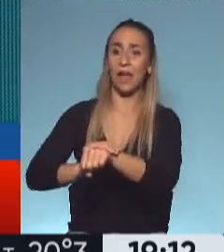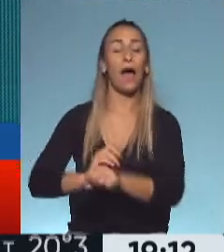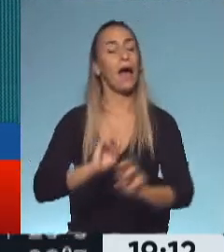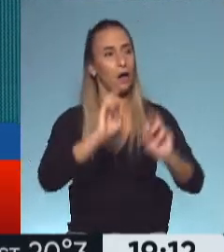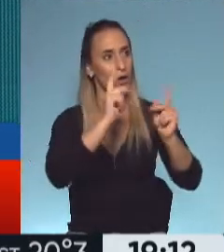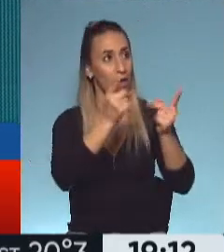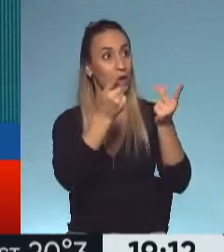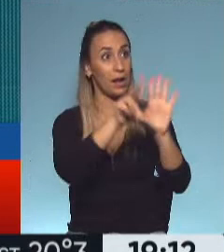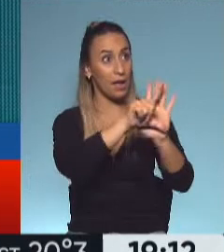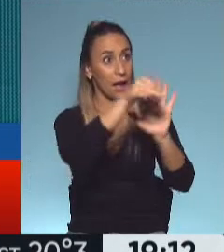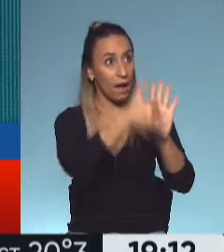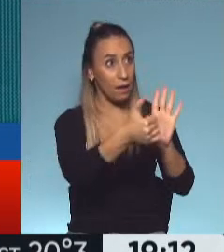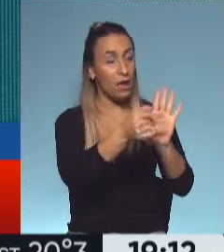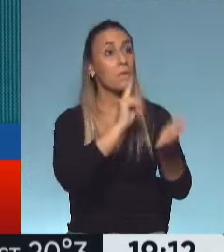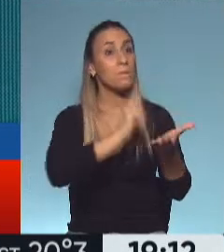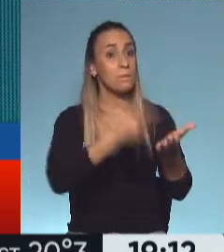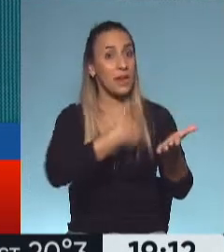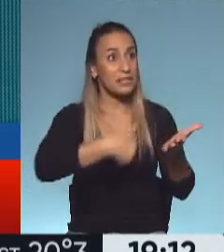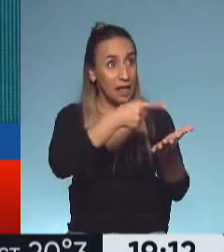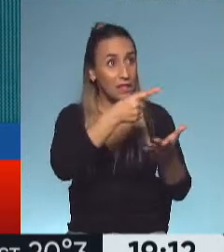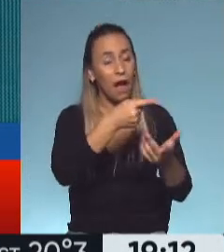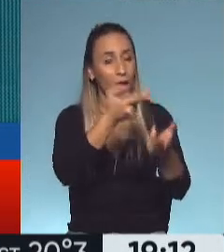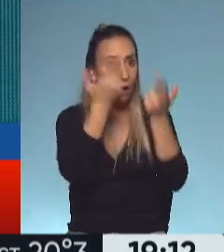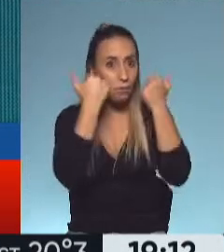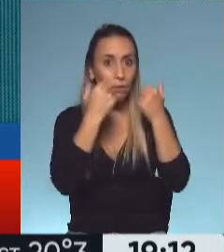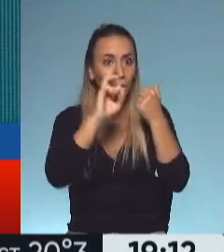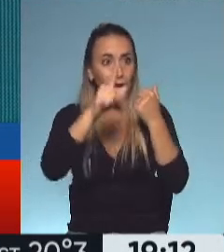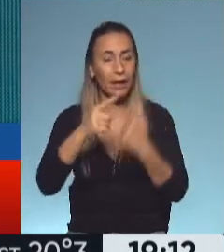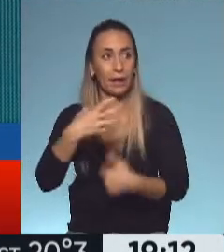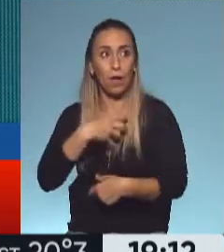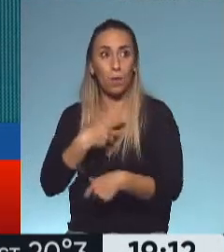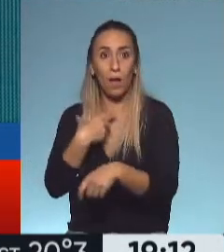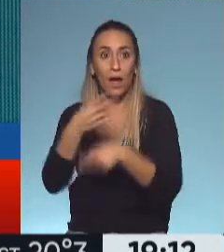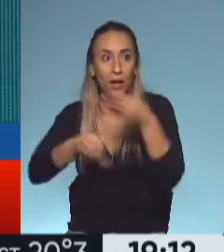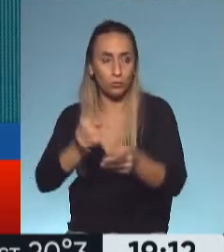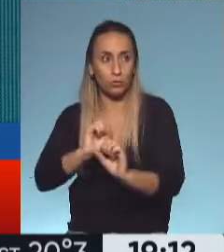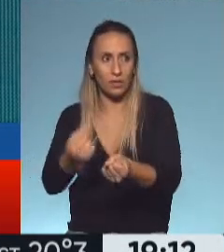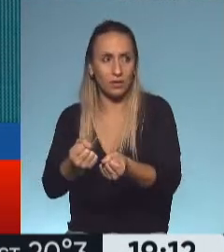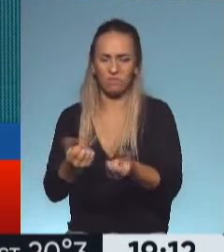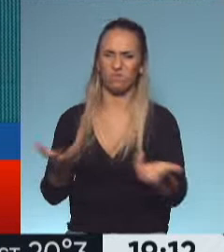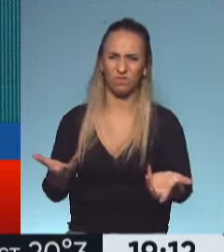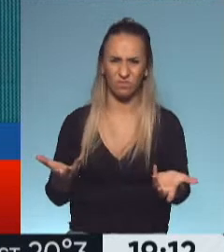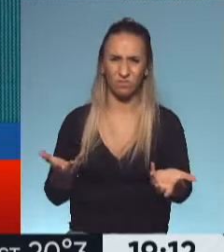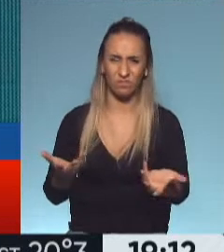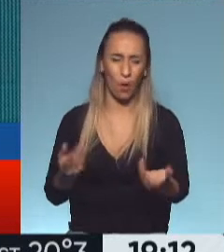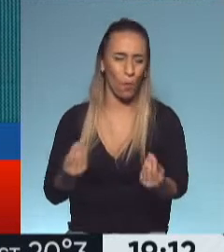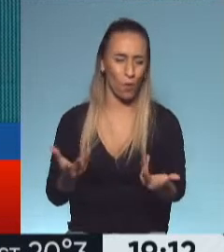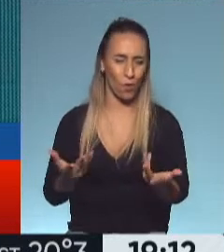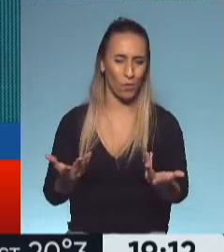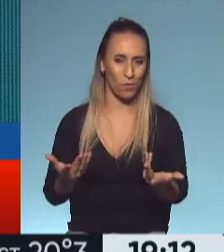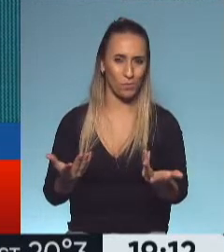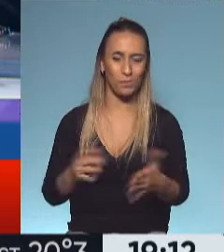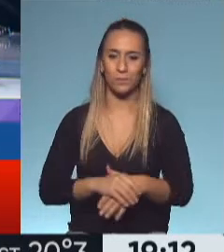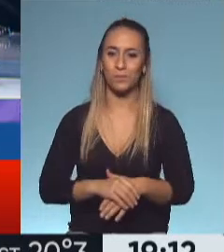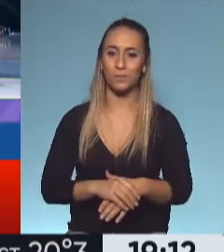listo, lo decidió el presidente a partir de ahora las clases presenciales que están suspendidas? Sí. ¿Qué contexto, qué escenario cambiaría? Mirá,